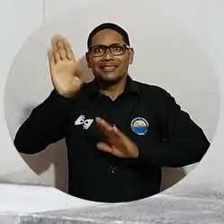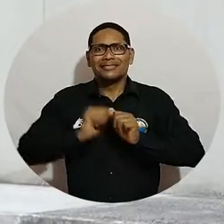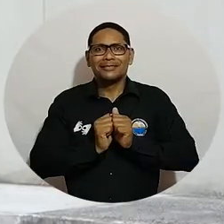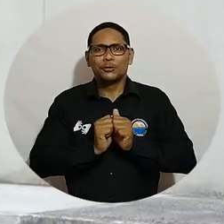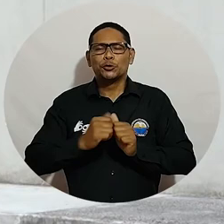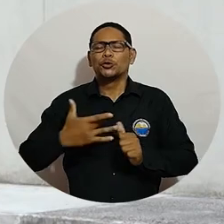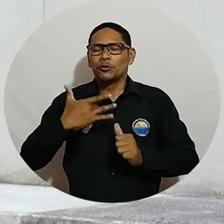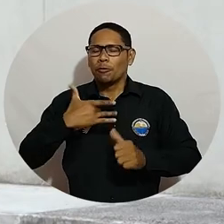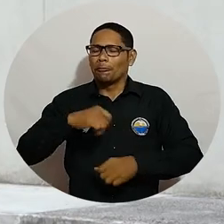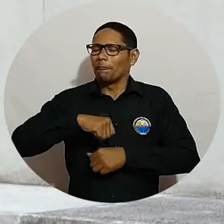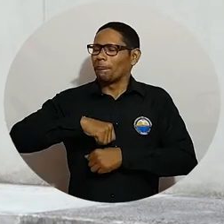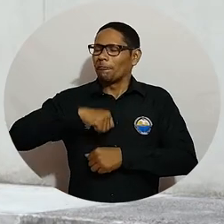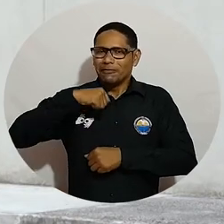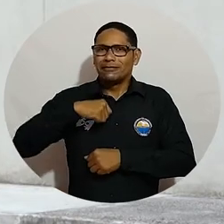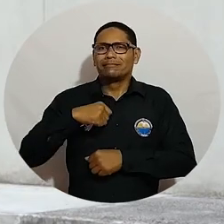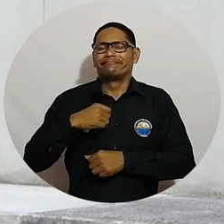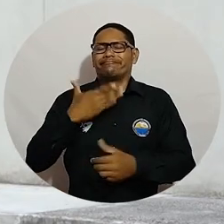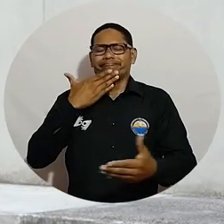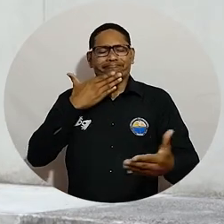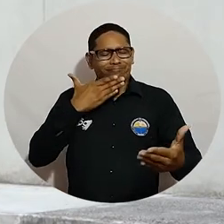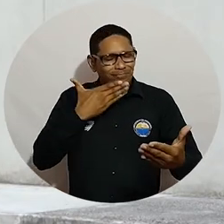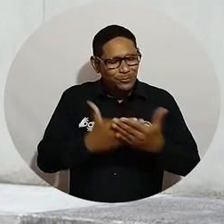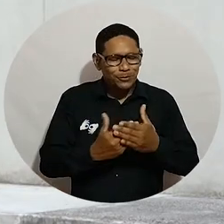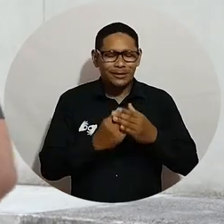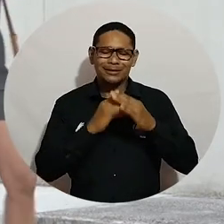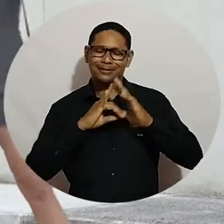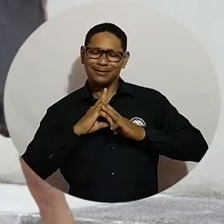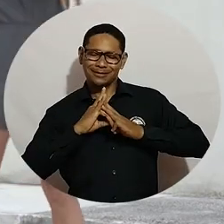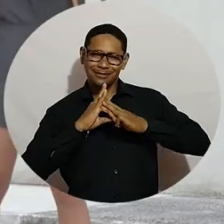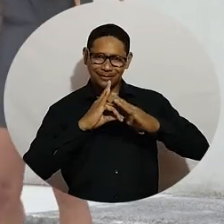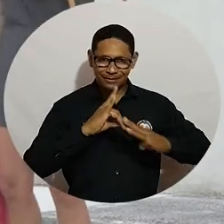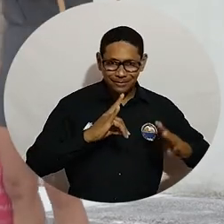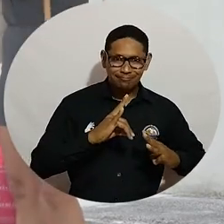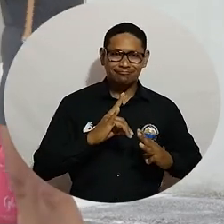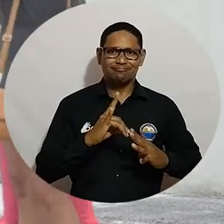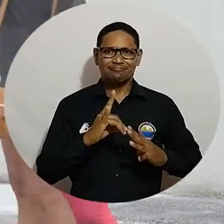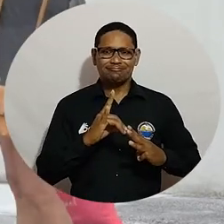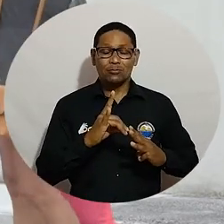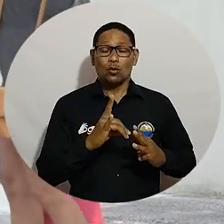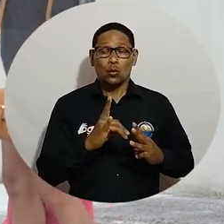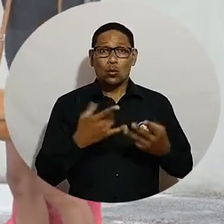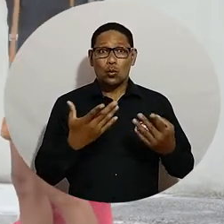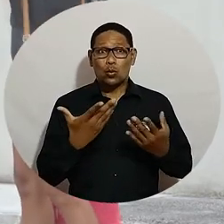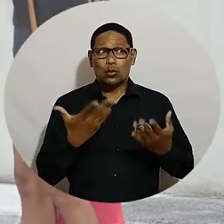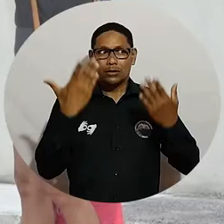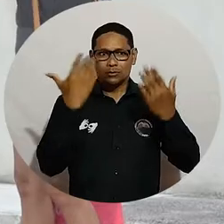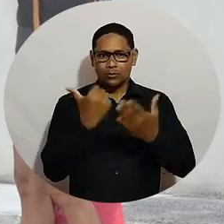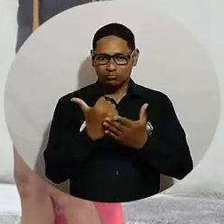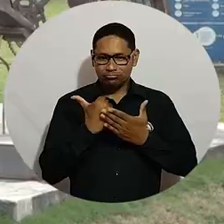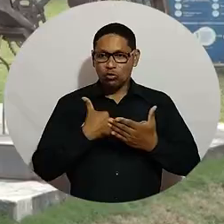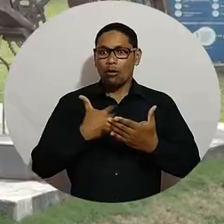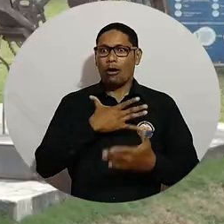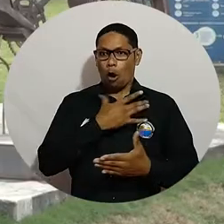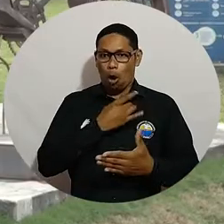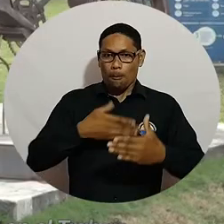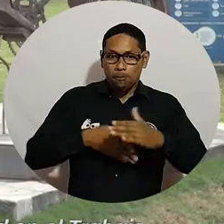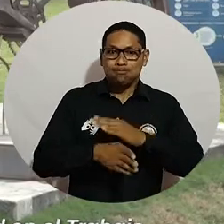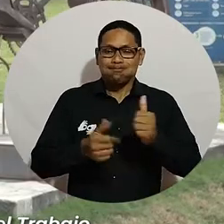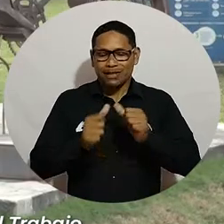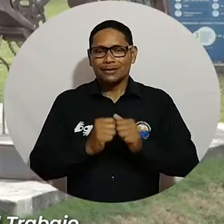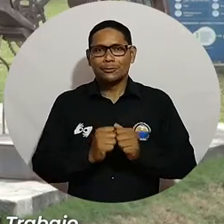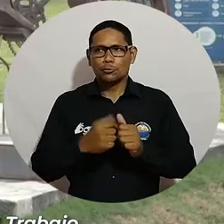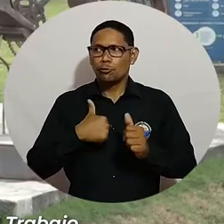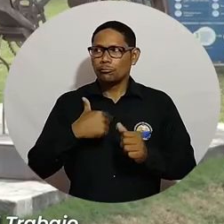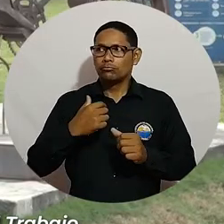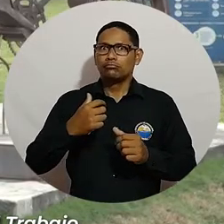siento muy orgullosa y le doy gracias a la Universidad del Magdalena por haber permitido esta oportunidad. Todo lo tomo